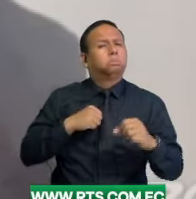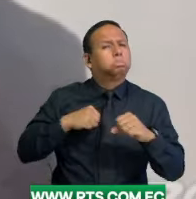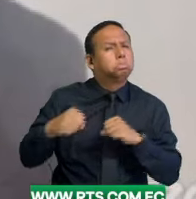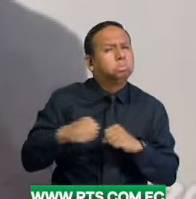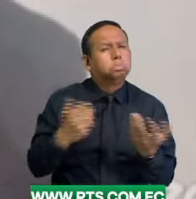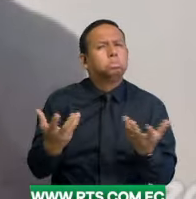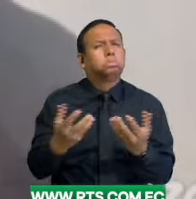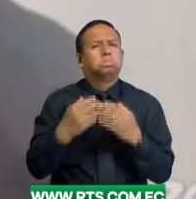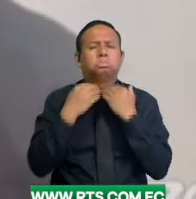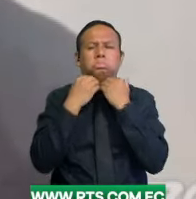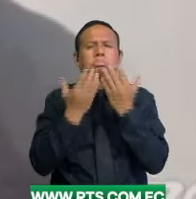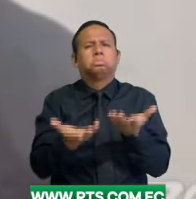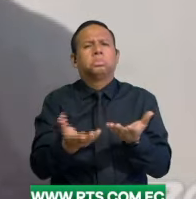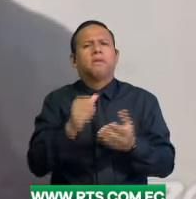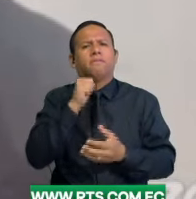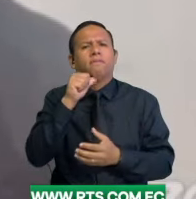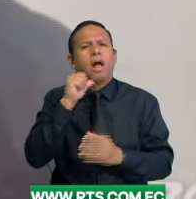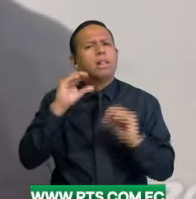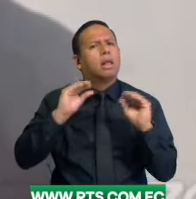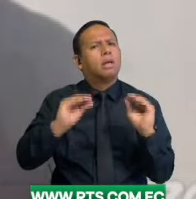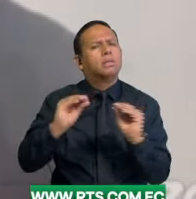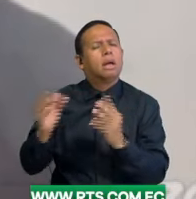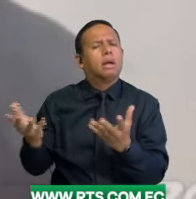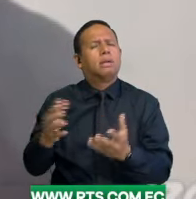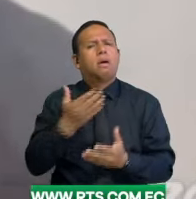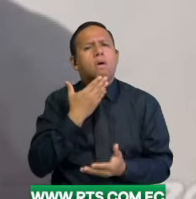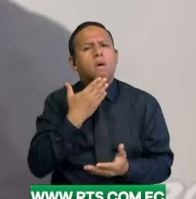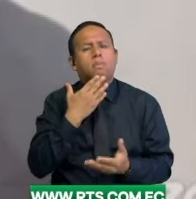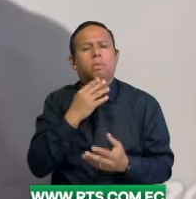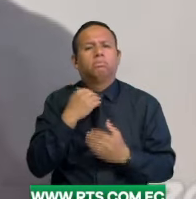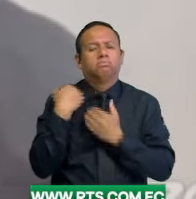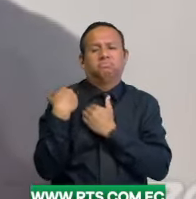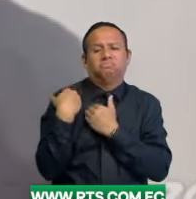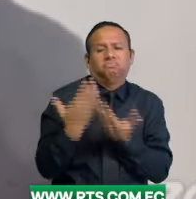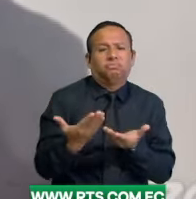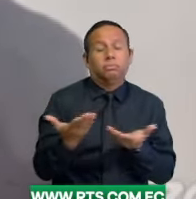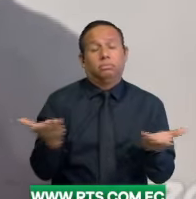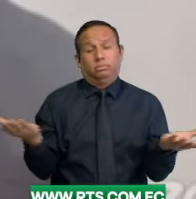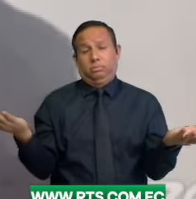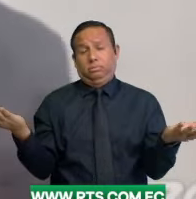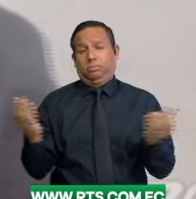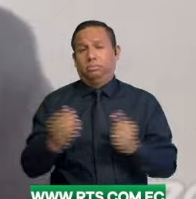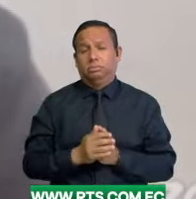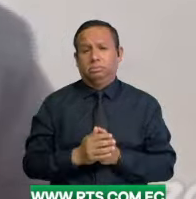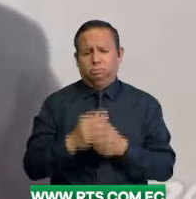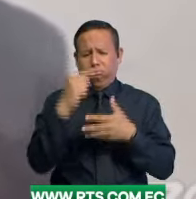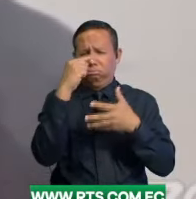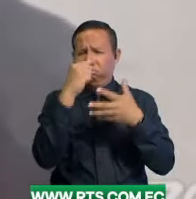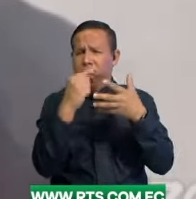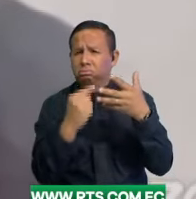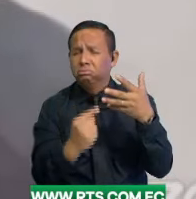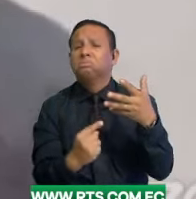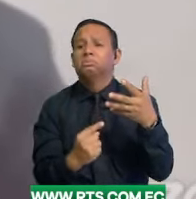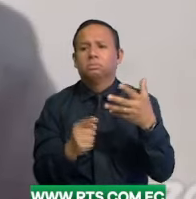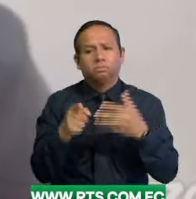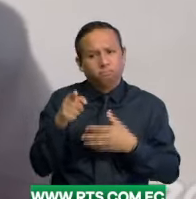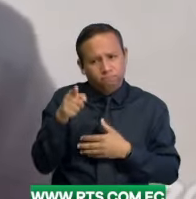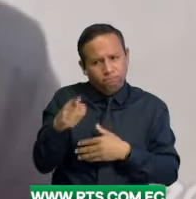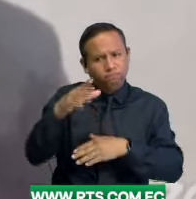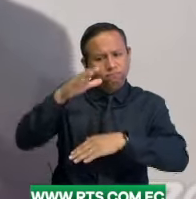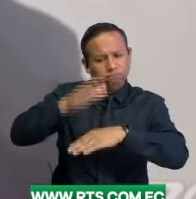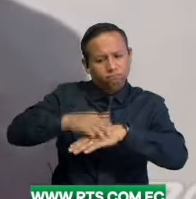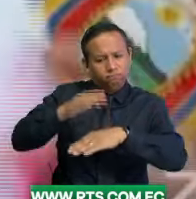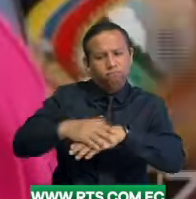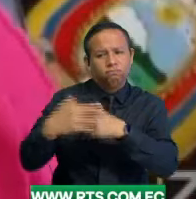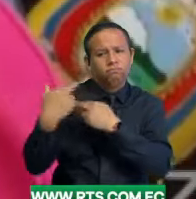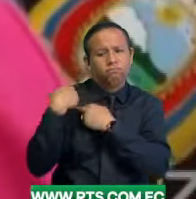falta de asesoría, falta de visión y un incumplimiento claro. Y por todo eso, usted tiene la responsabilidad